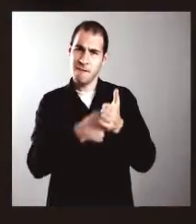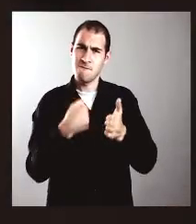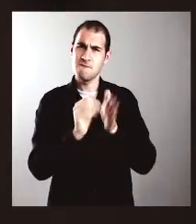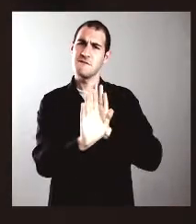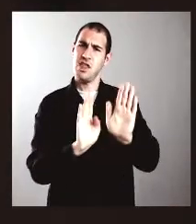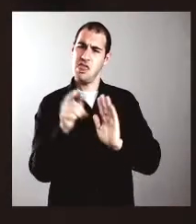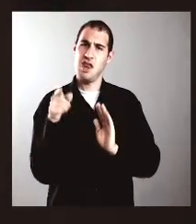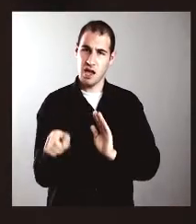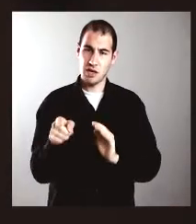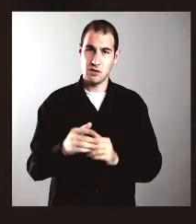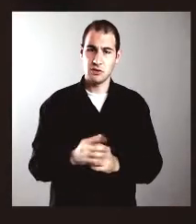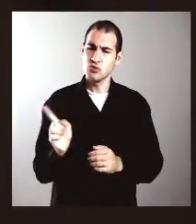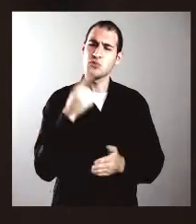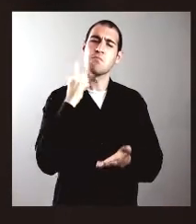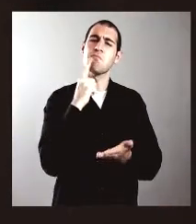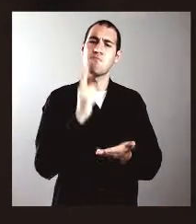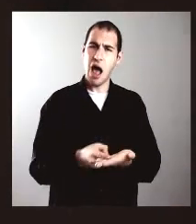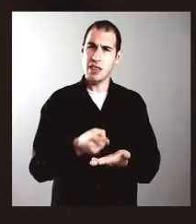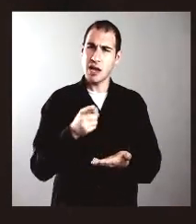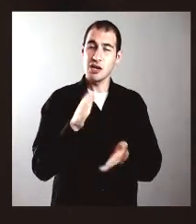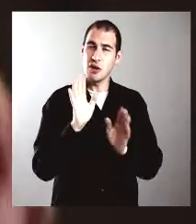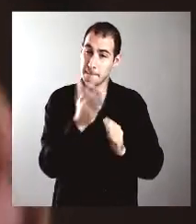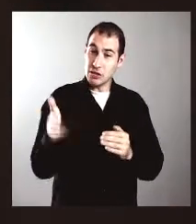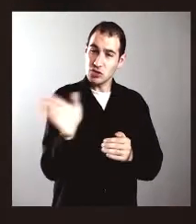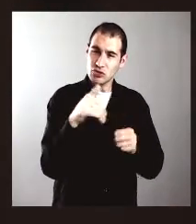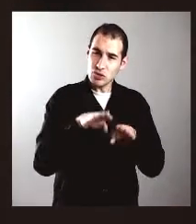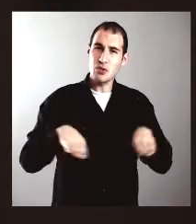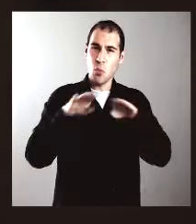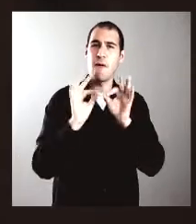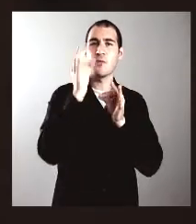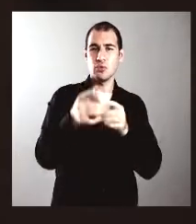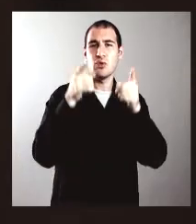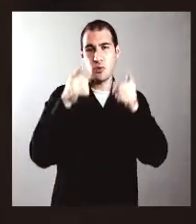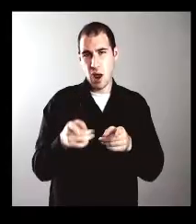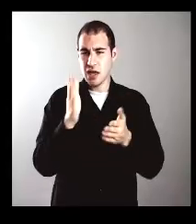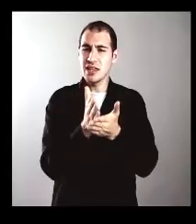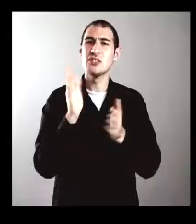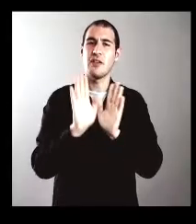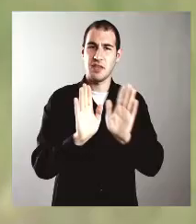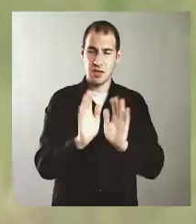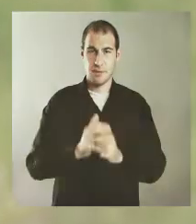exigiendo, ¿no es cierto?, que el comportamiento futuro sea exactamente lo mismo.